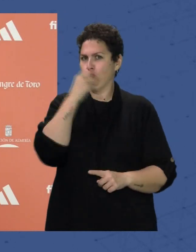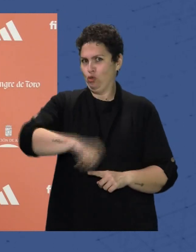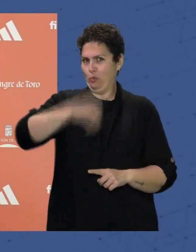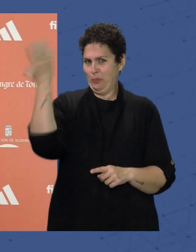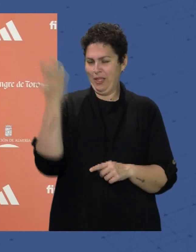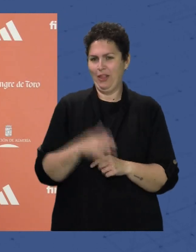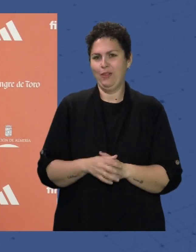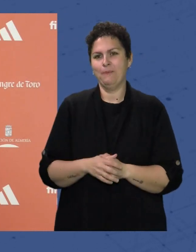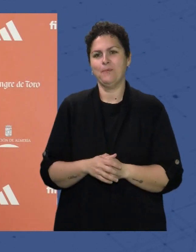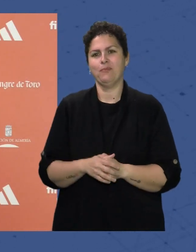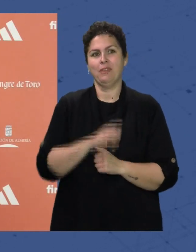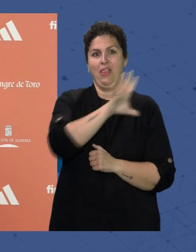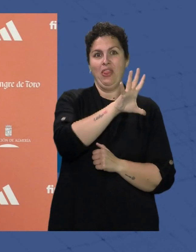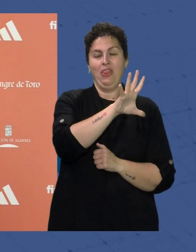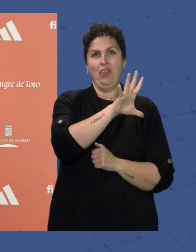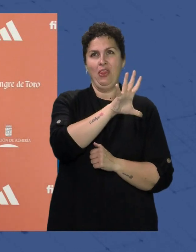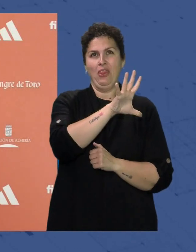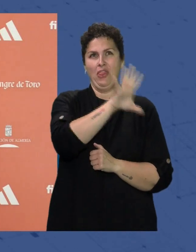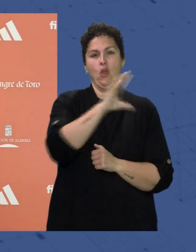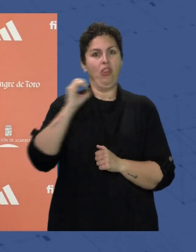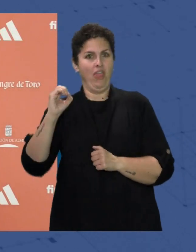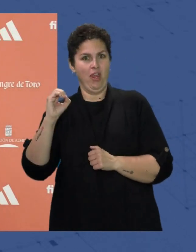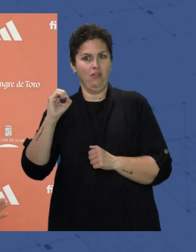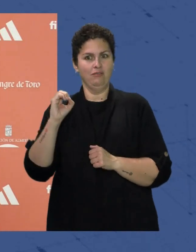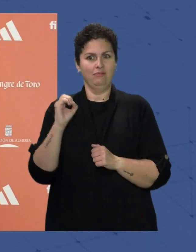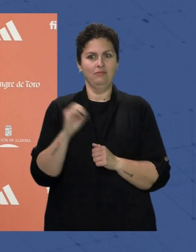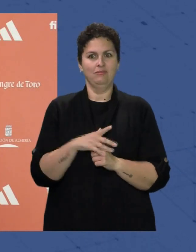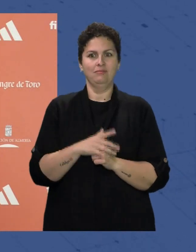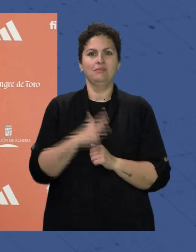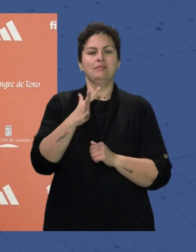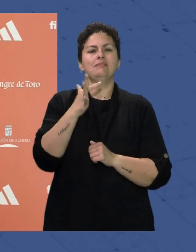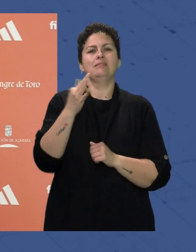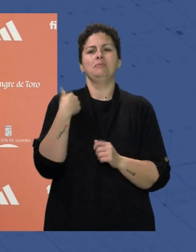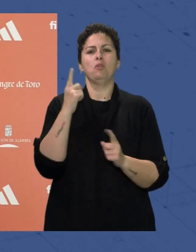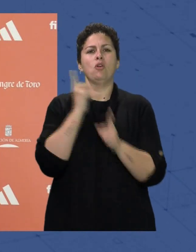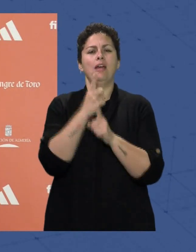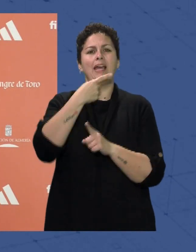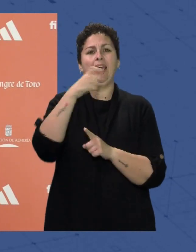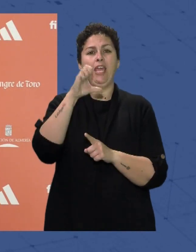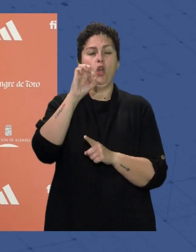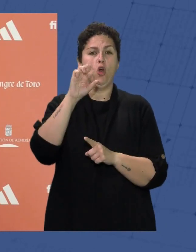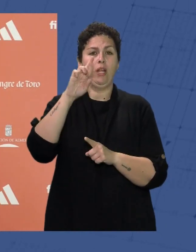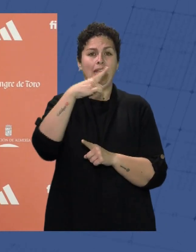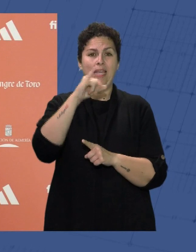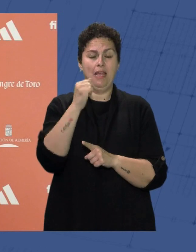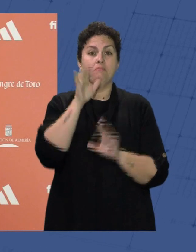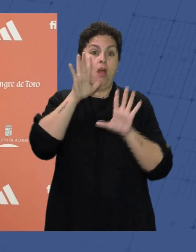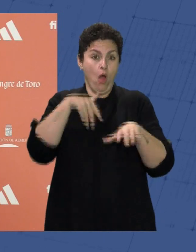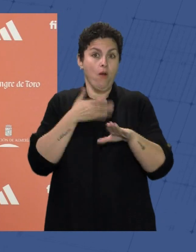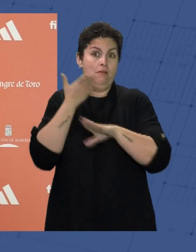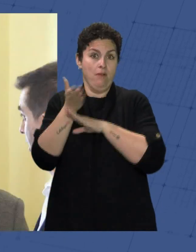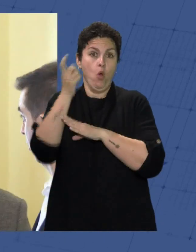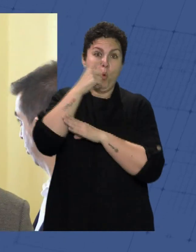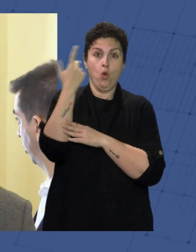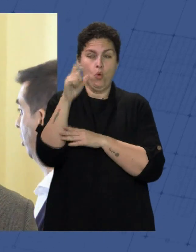Ganamos 5 a 0 No sé si lo recuerdan ustedes Además a Georgia Que se va a disputar También el campeonato europeo En junio y